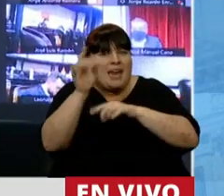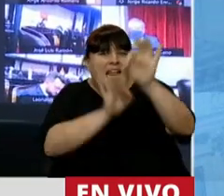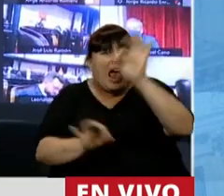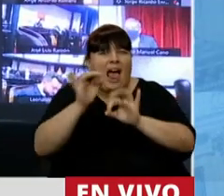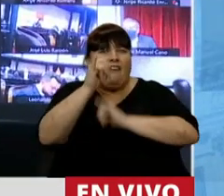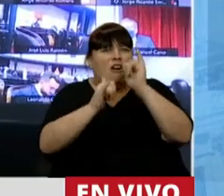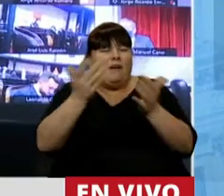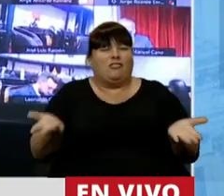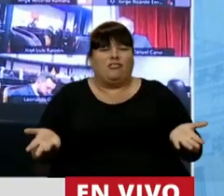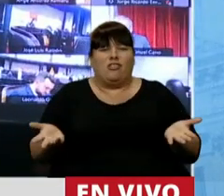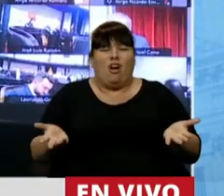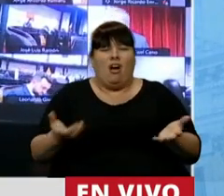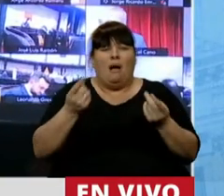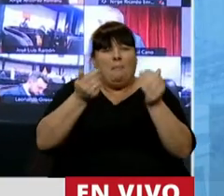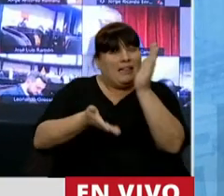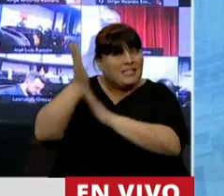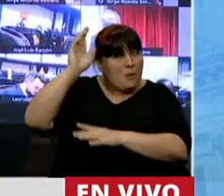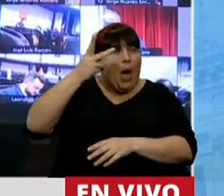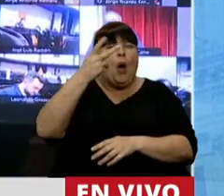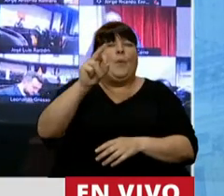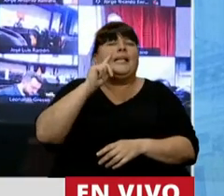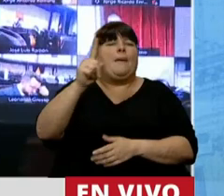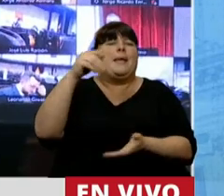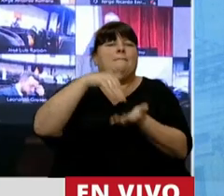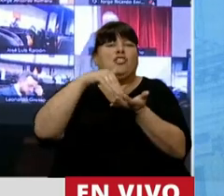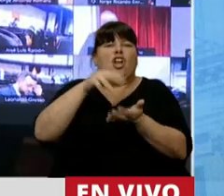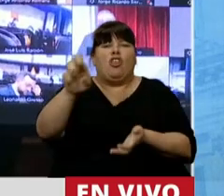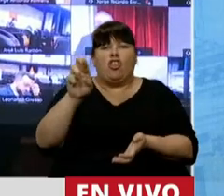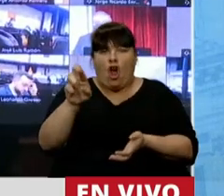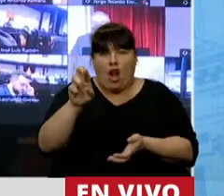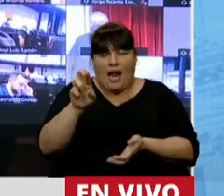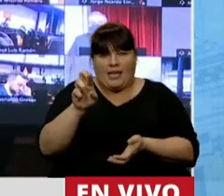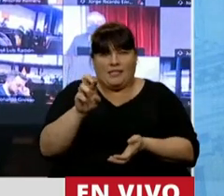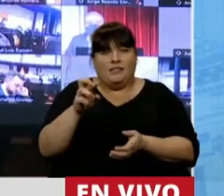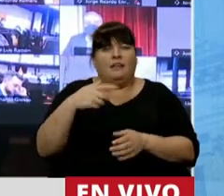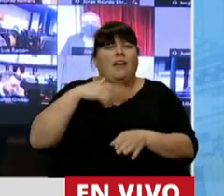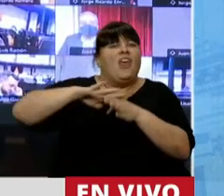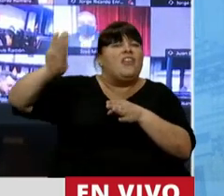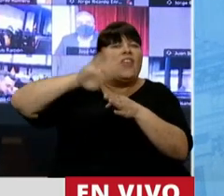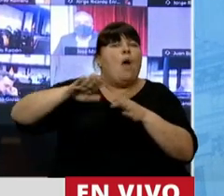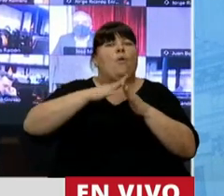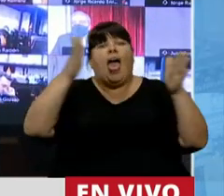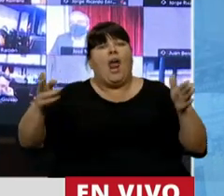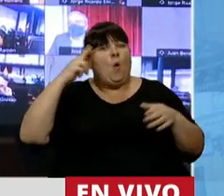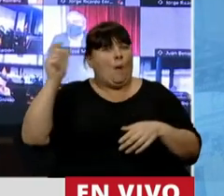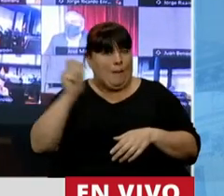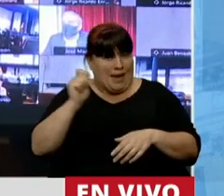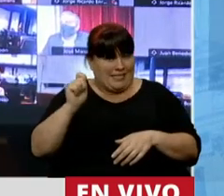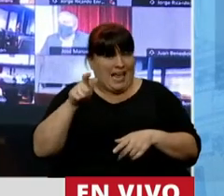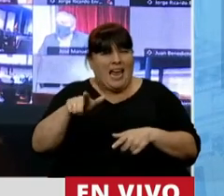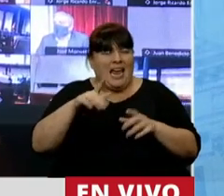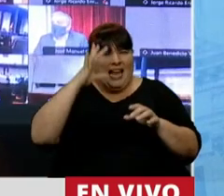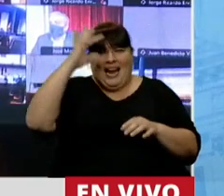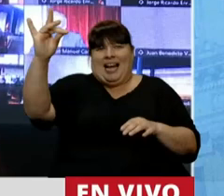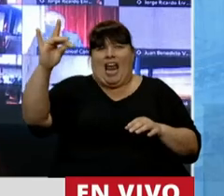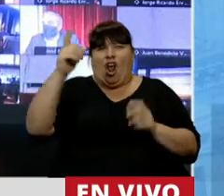los datos, compañeros. Fuga. 20.000 millones de dólares nos han endeudado en 9 meses. Es el ritmo